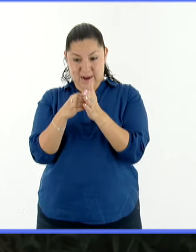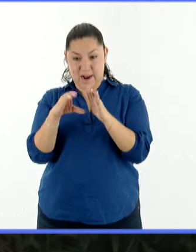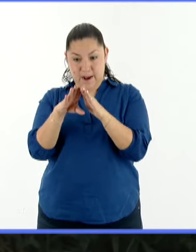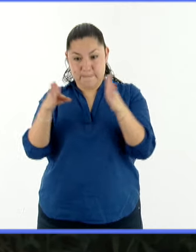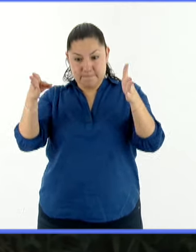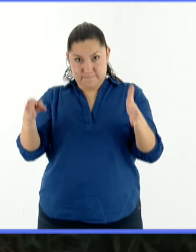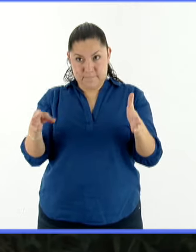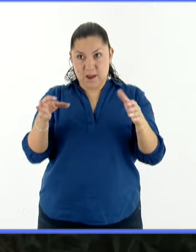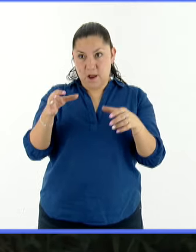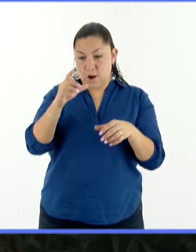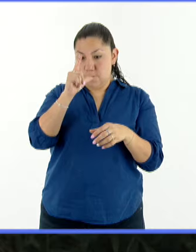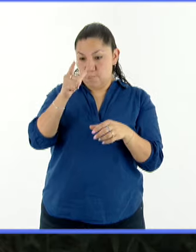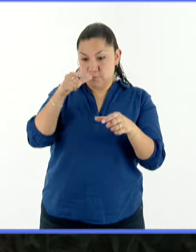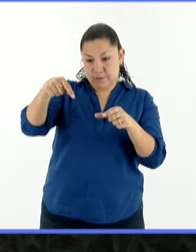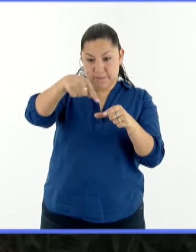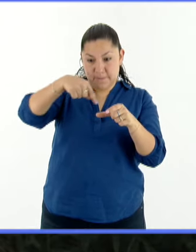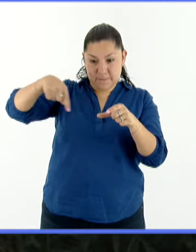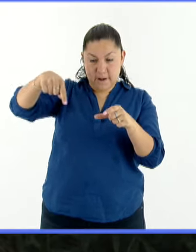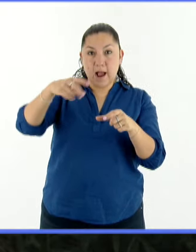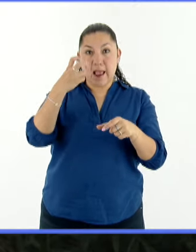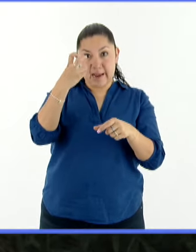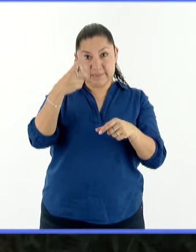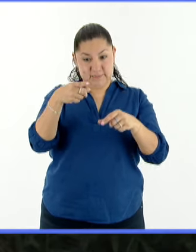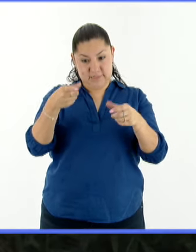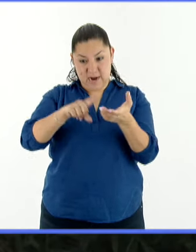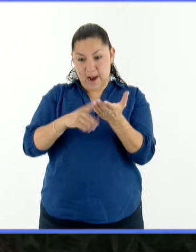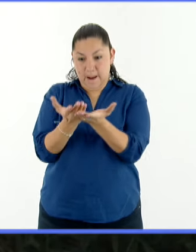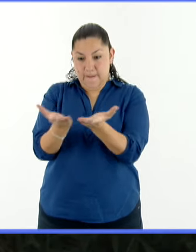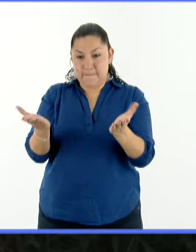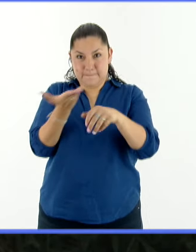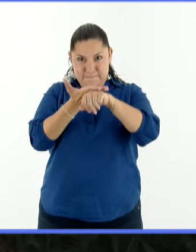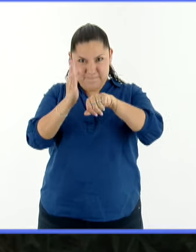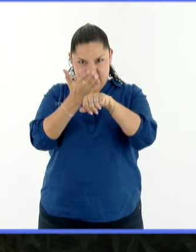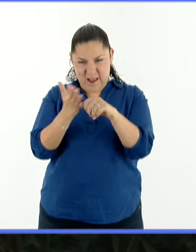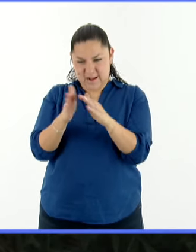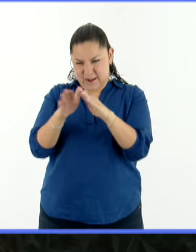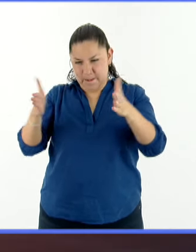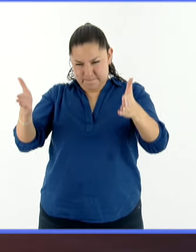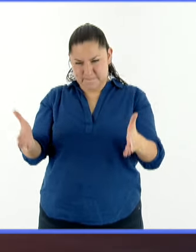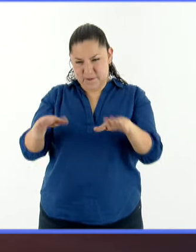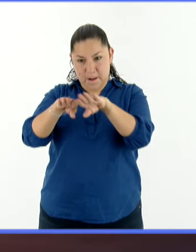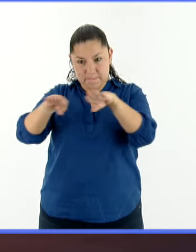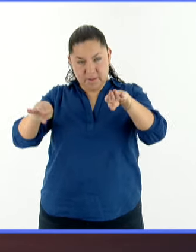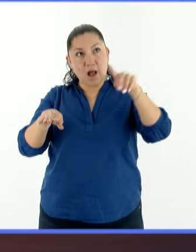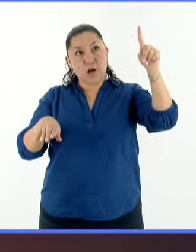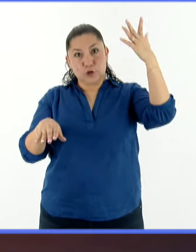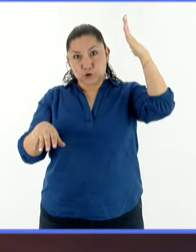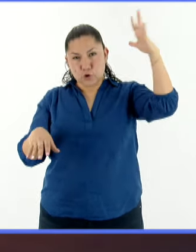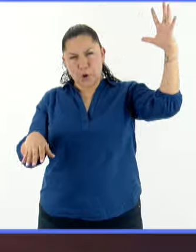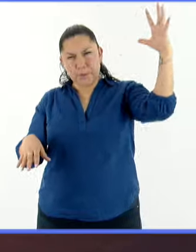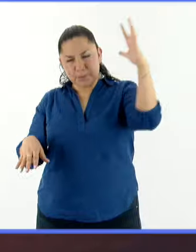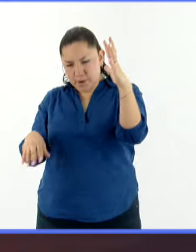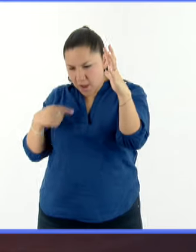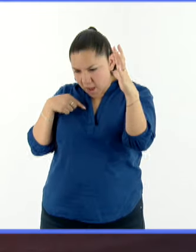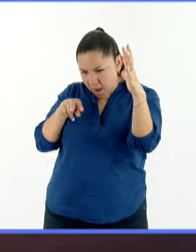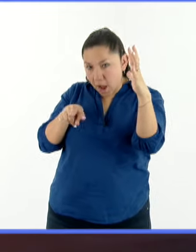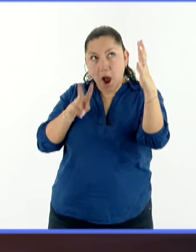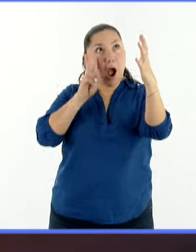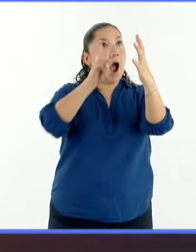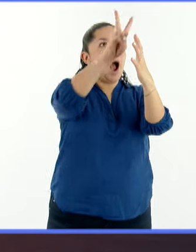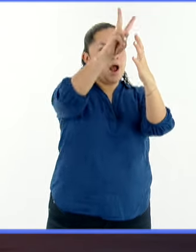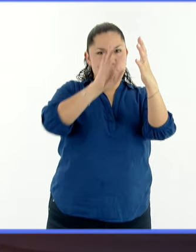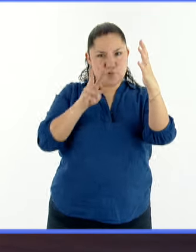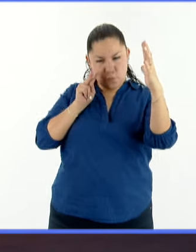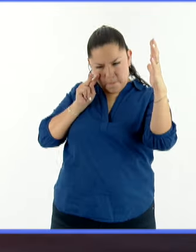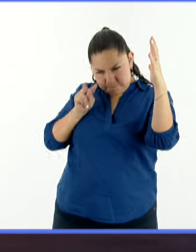luz pasa por el cartón y lo refleja sobre una hoja blanca colocada en el fondo. Disfruta del eclipse, pero siempre con